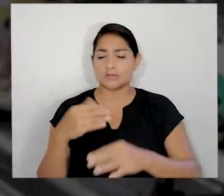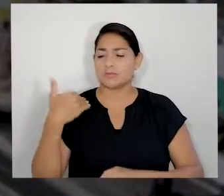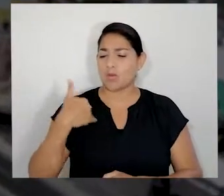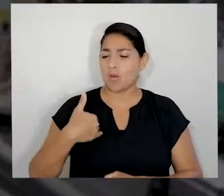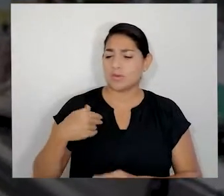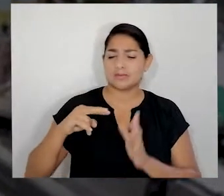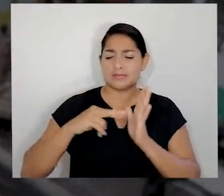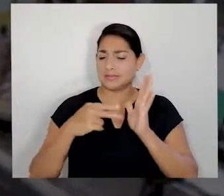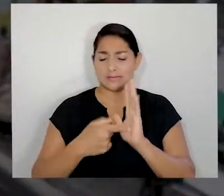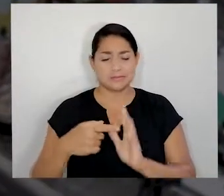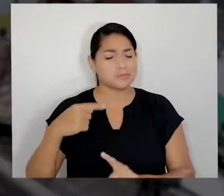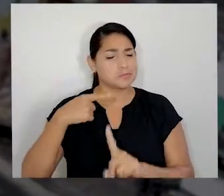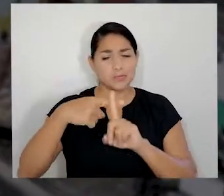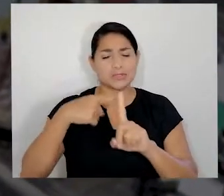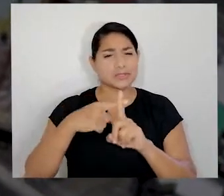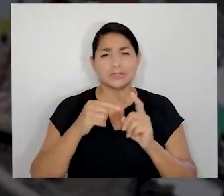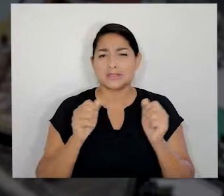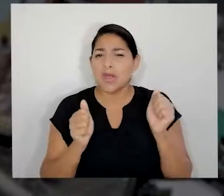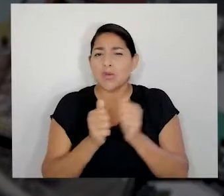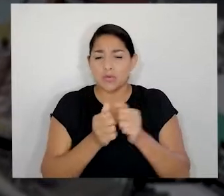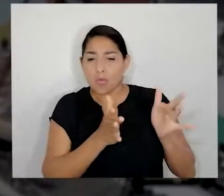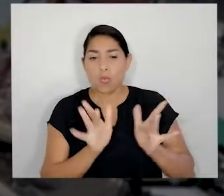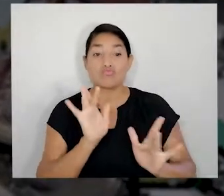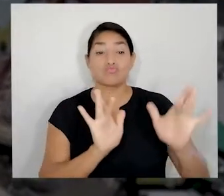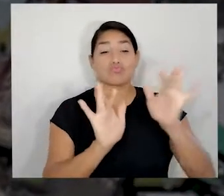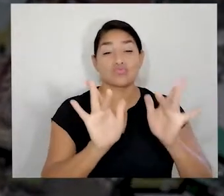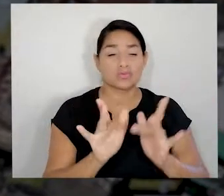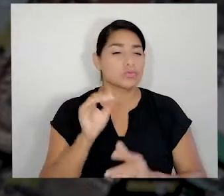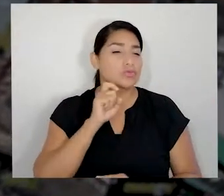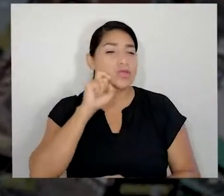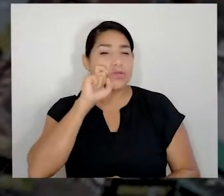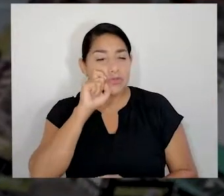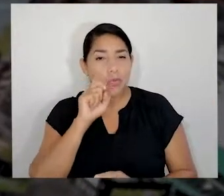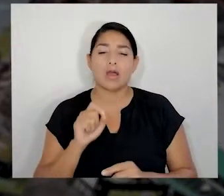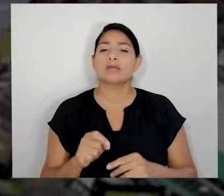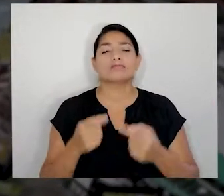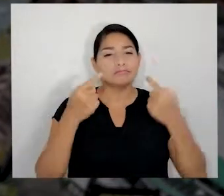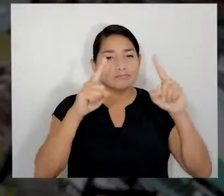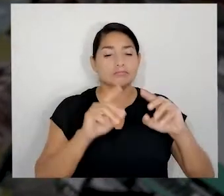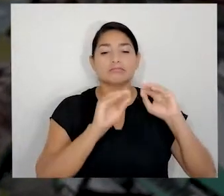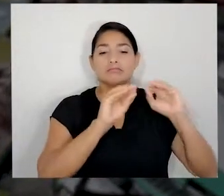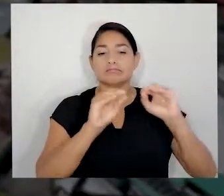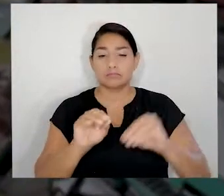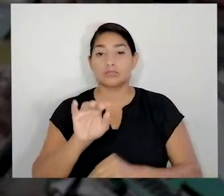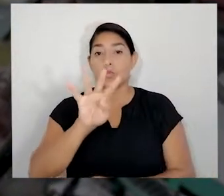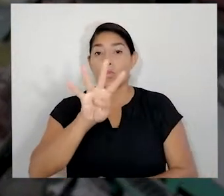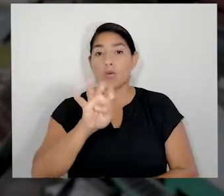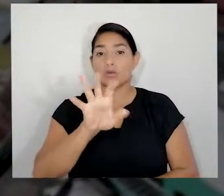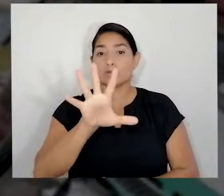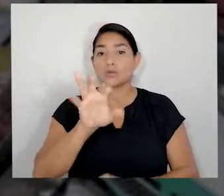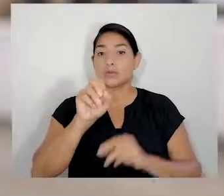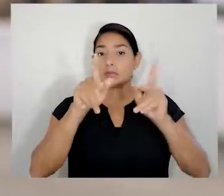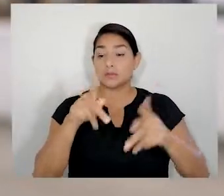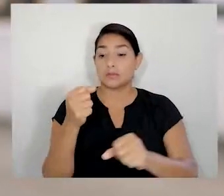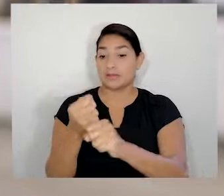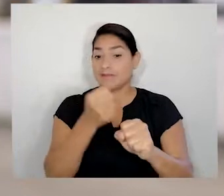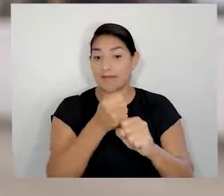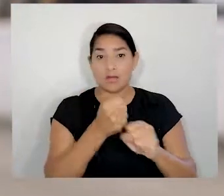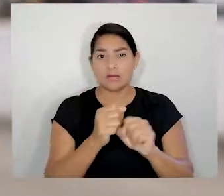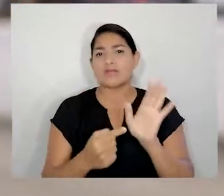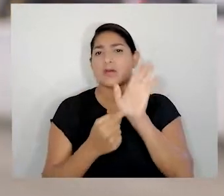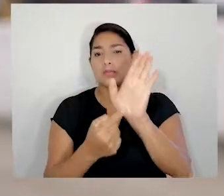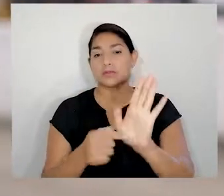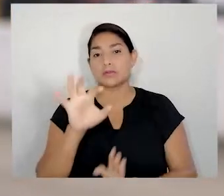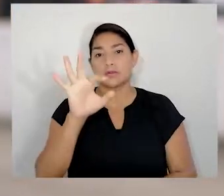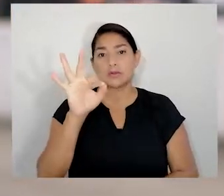masculinidad positiva y contra el acoso sexual y el hostigamiento callejero, alcanzando a 450 personas trabajadoras,